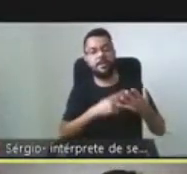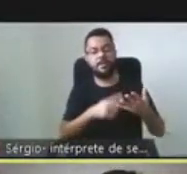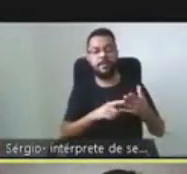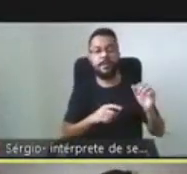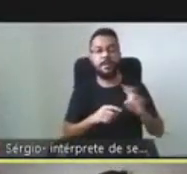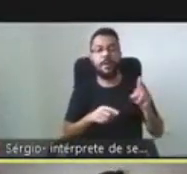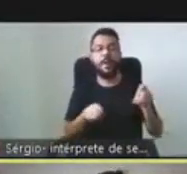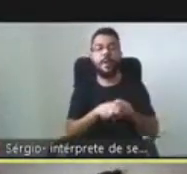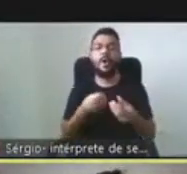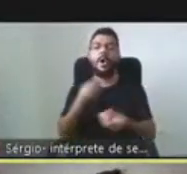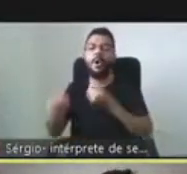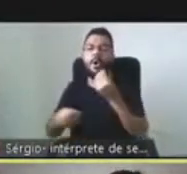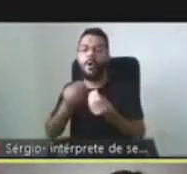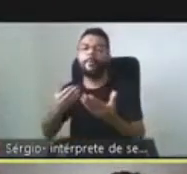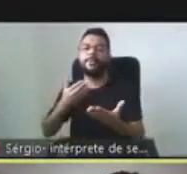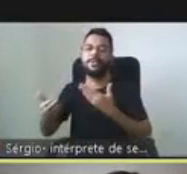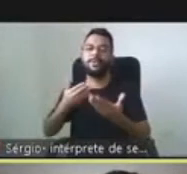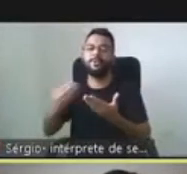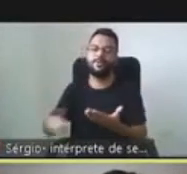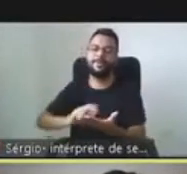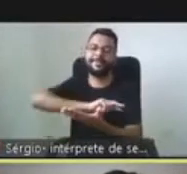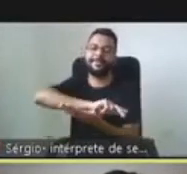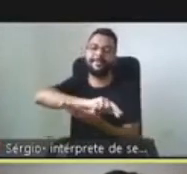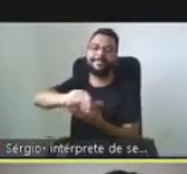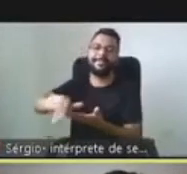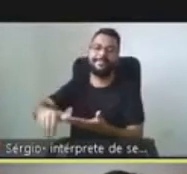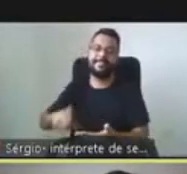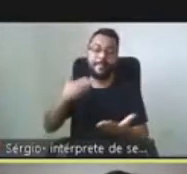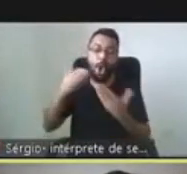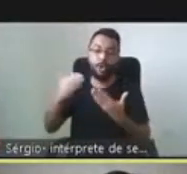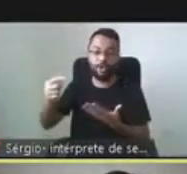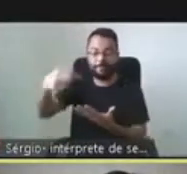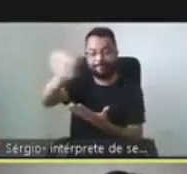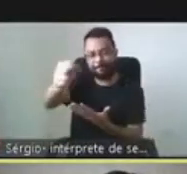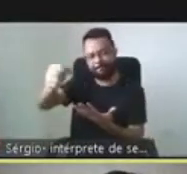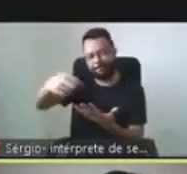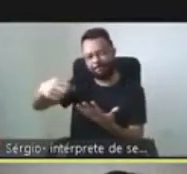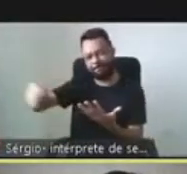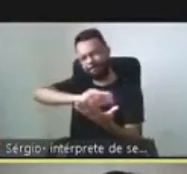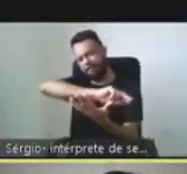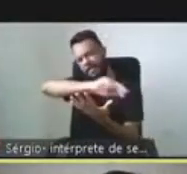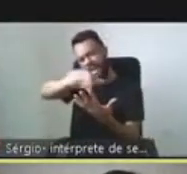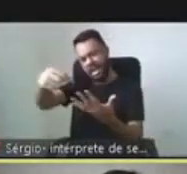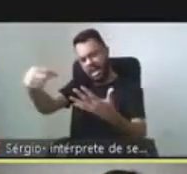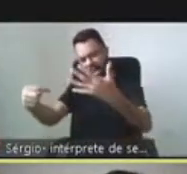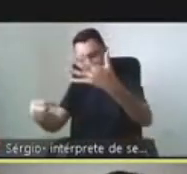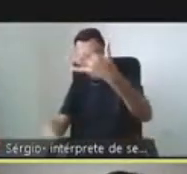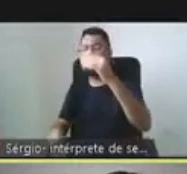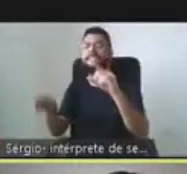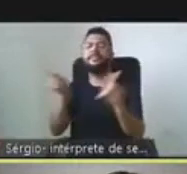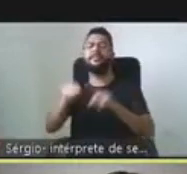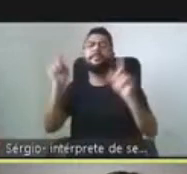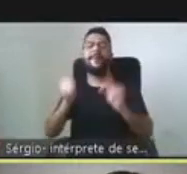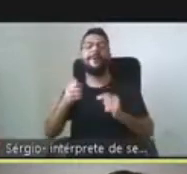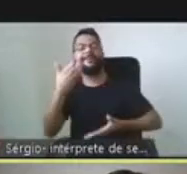la psicología en sus múltiples áreas puede ayudarnos a atender y